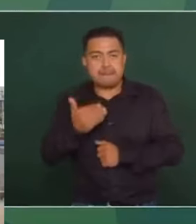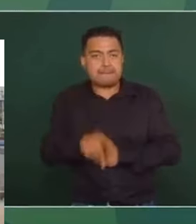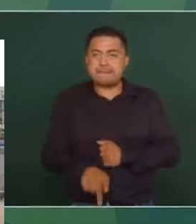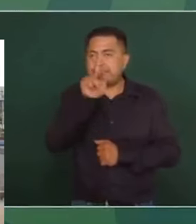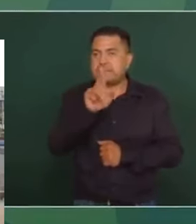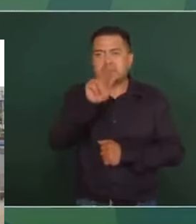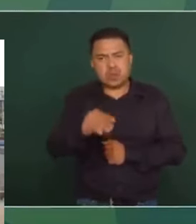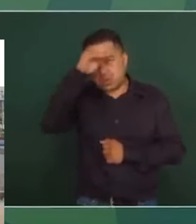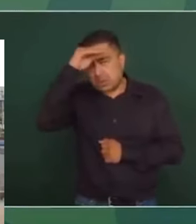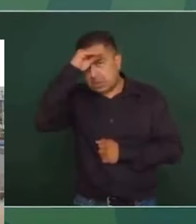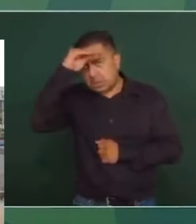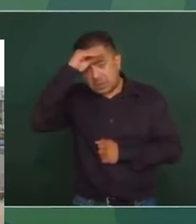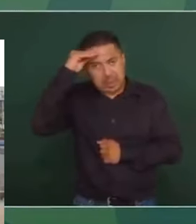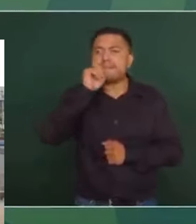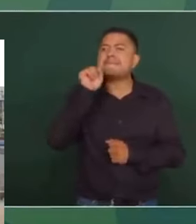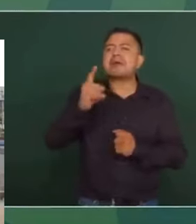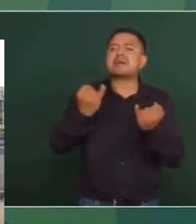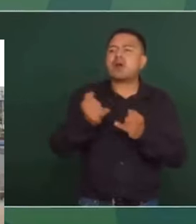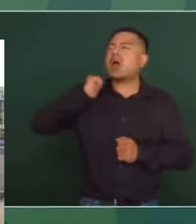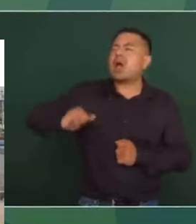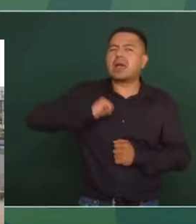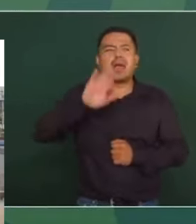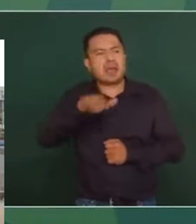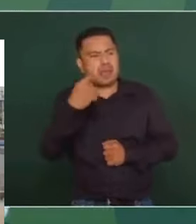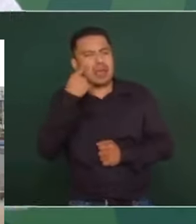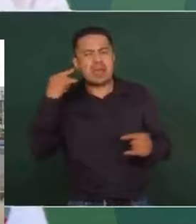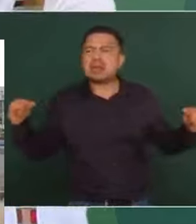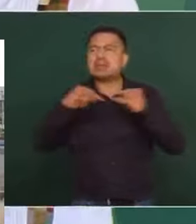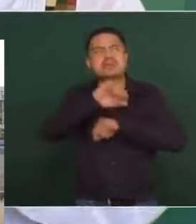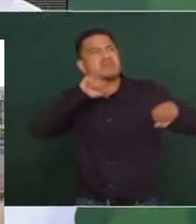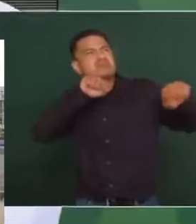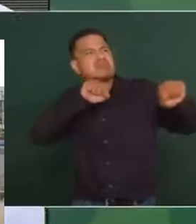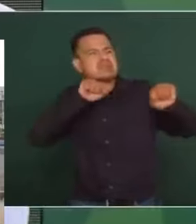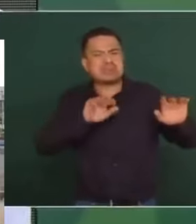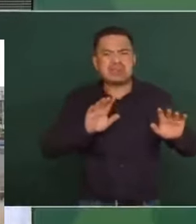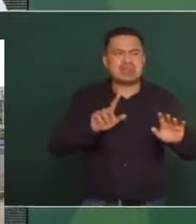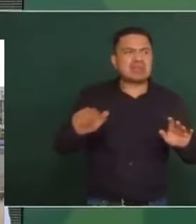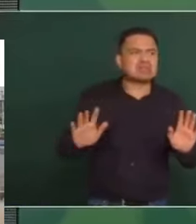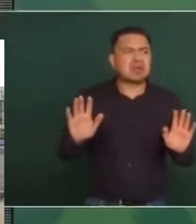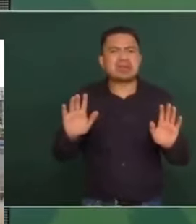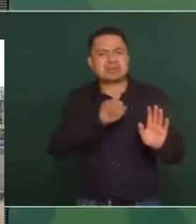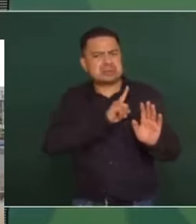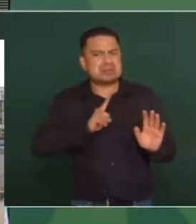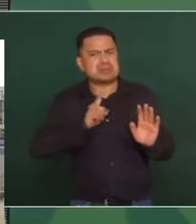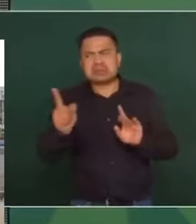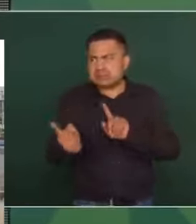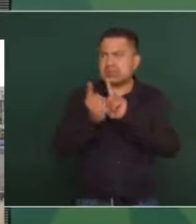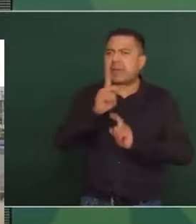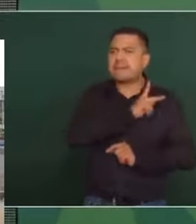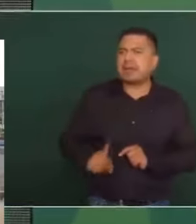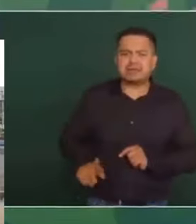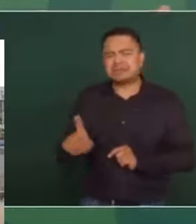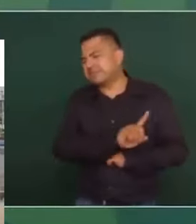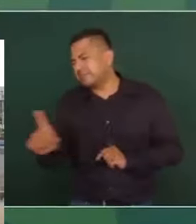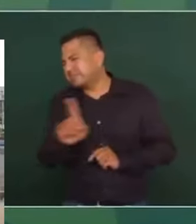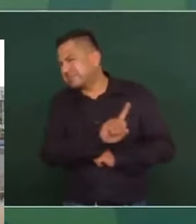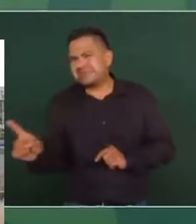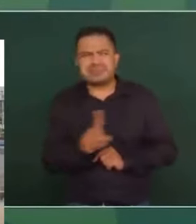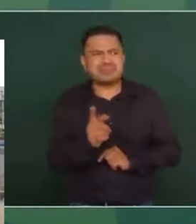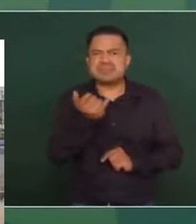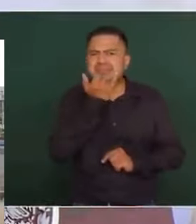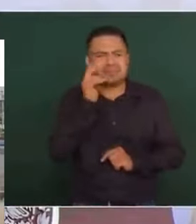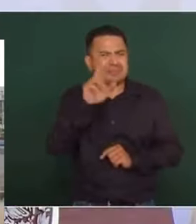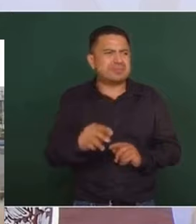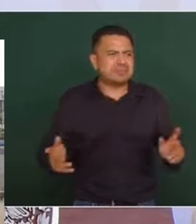Pero que no estén pensando, que es lo mismo de antes, de que, a ver, le vamos a tomar las carreteras y nos vas a recibir en palacio. No, primo hermano.